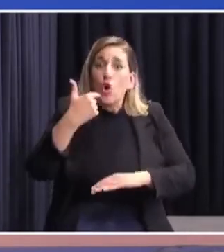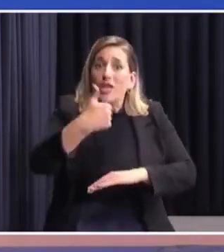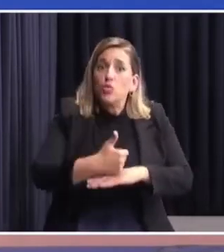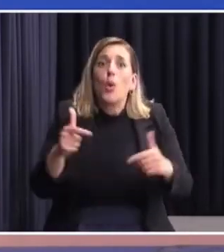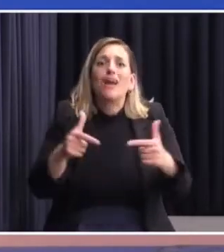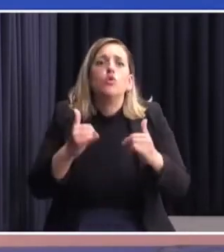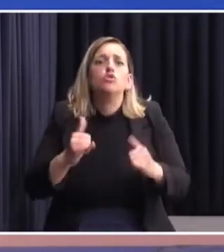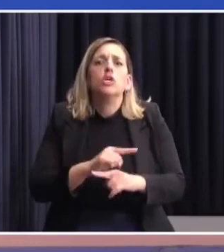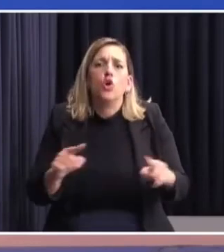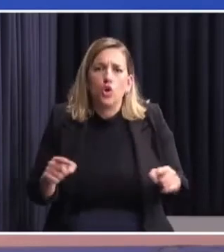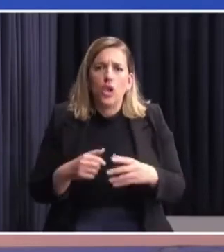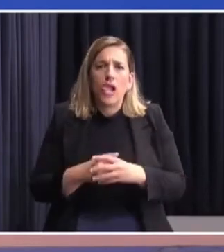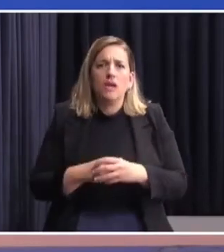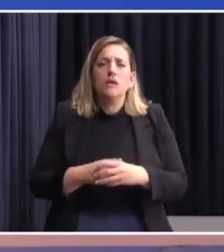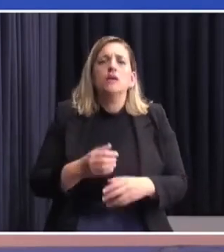en la reunión o no.